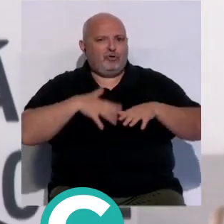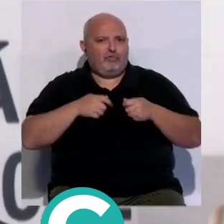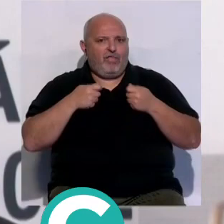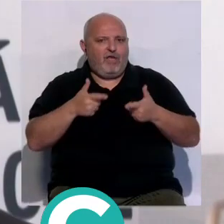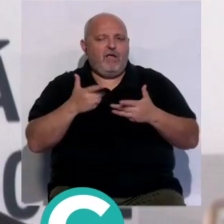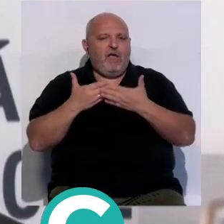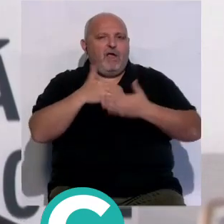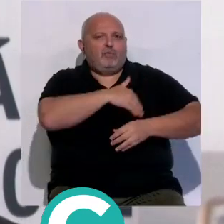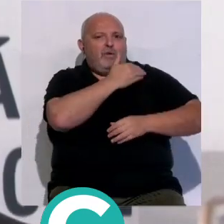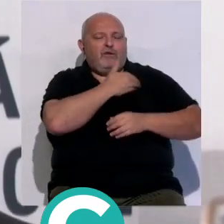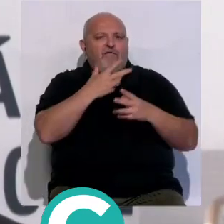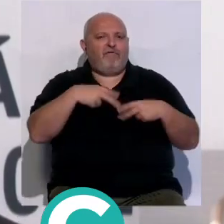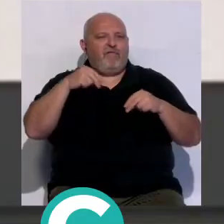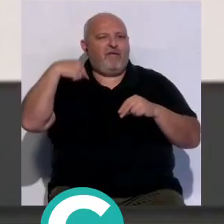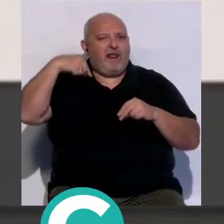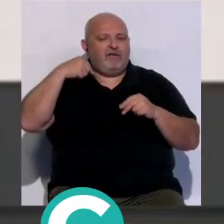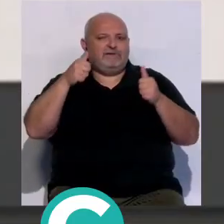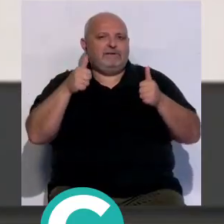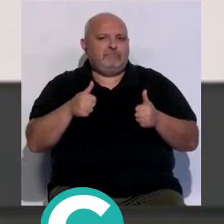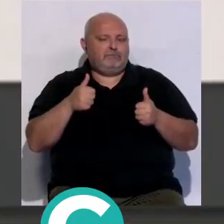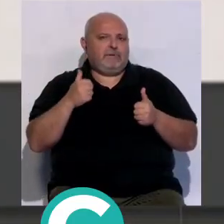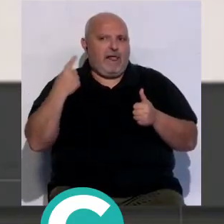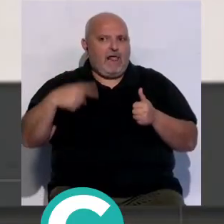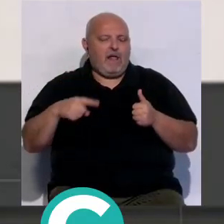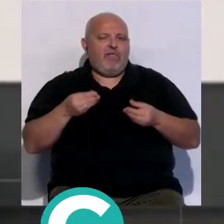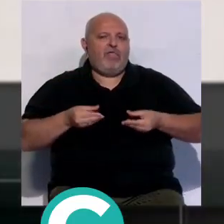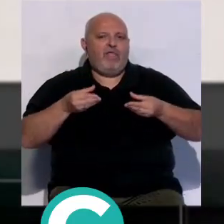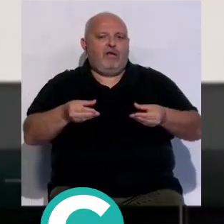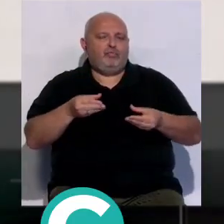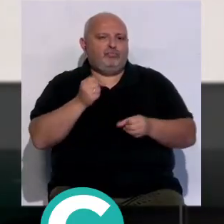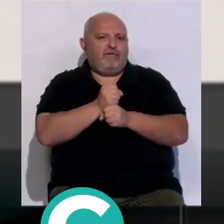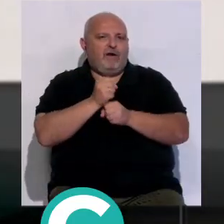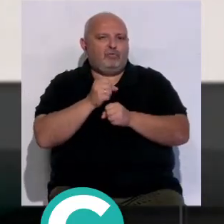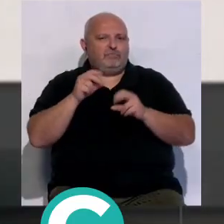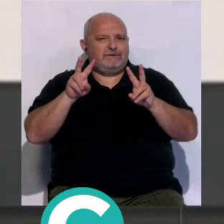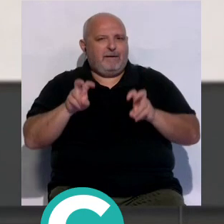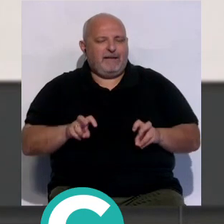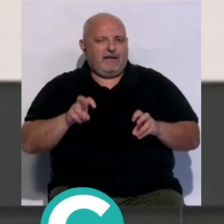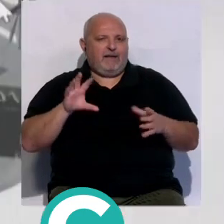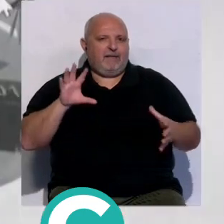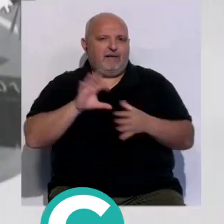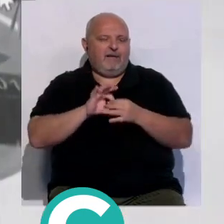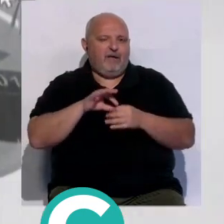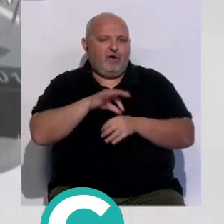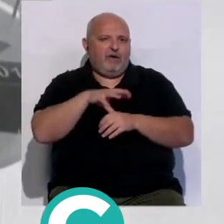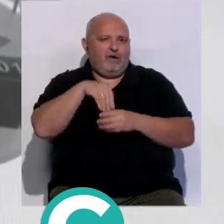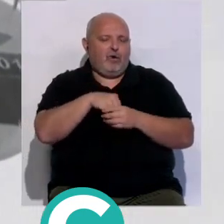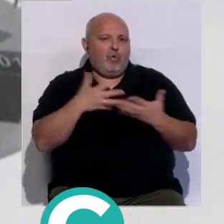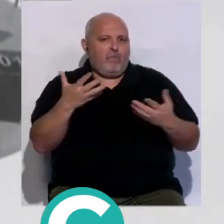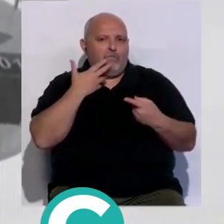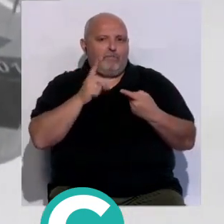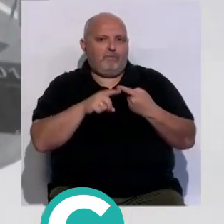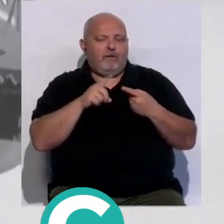hasta estudiantes con sus trabajos fin de grado, tesis doctorales que puedan aportar, sobre todo en las temáticas en las que está orientada esta unidad, como